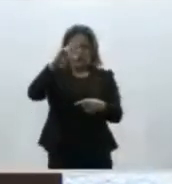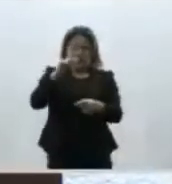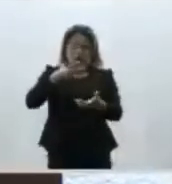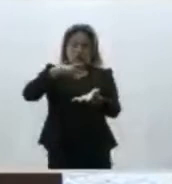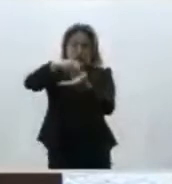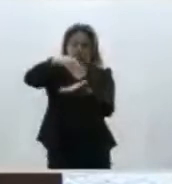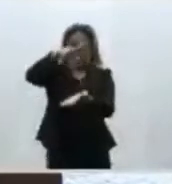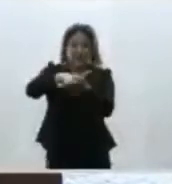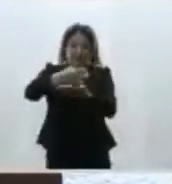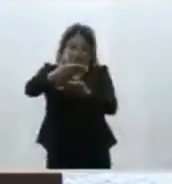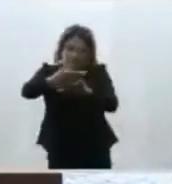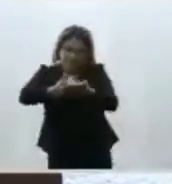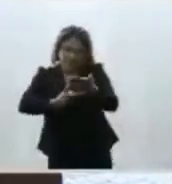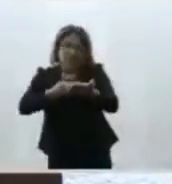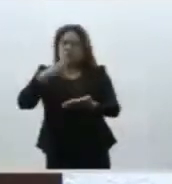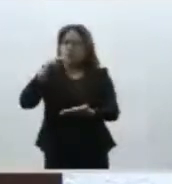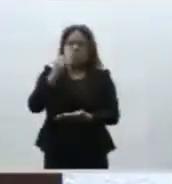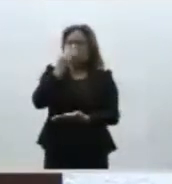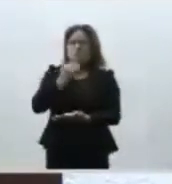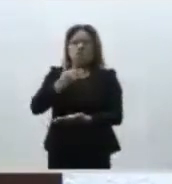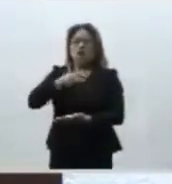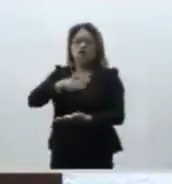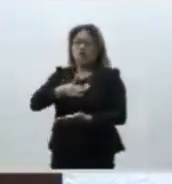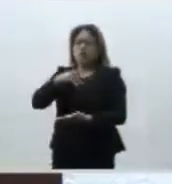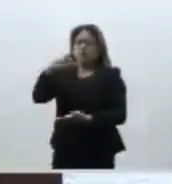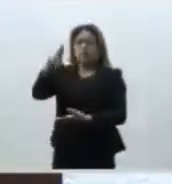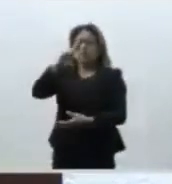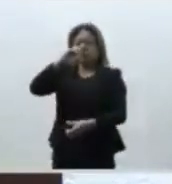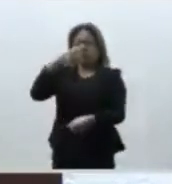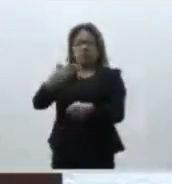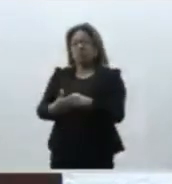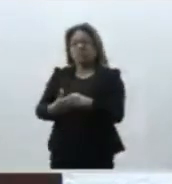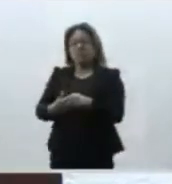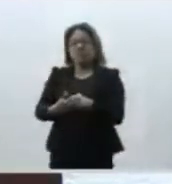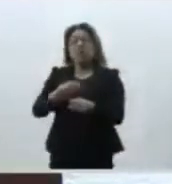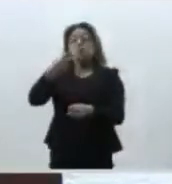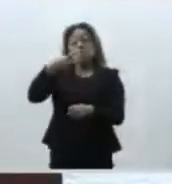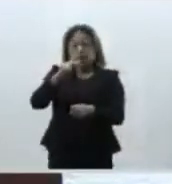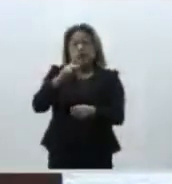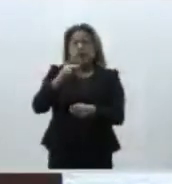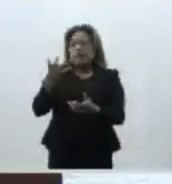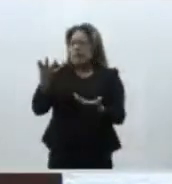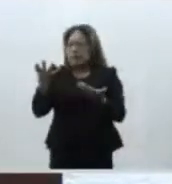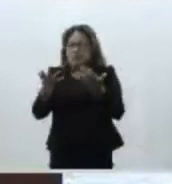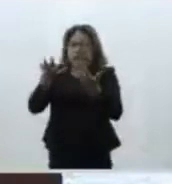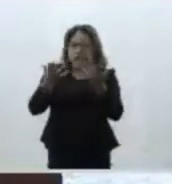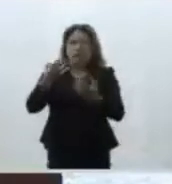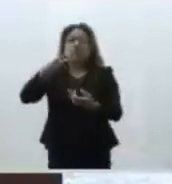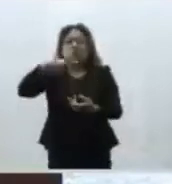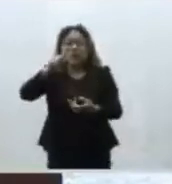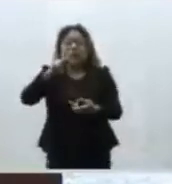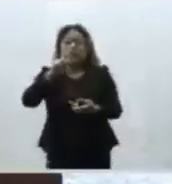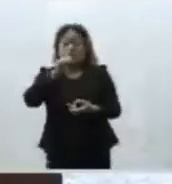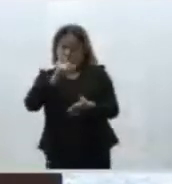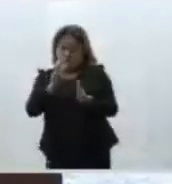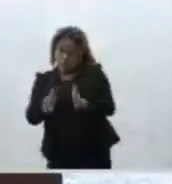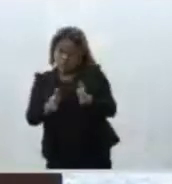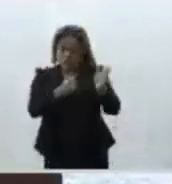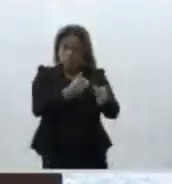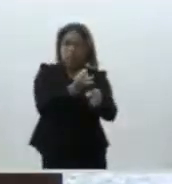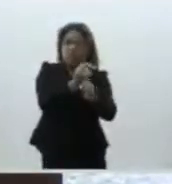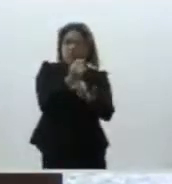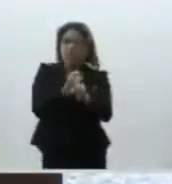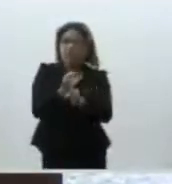en el expediente no se justificaba esta culpabilidad y por otra parte no podíamos reponer el procedimiento porque se realizara una